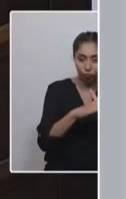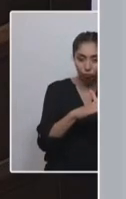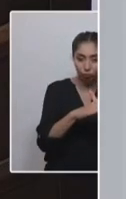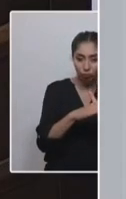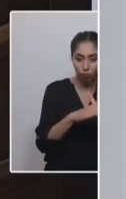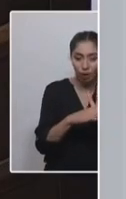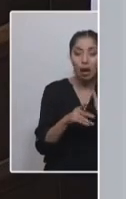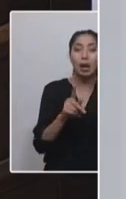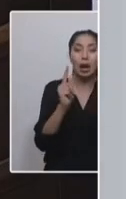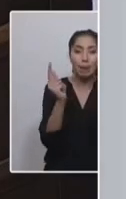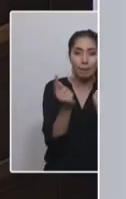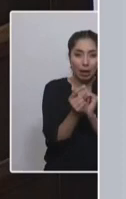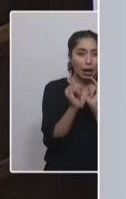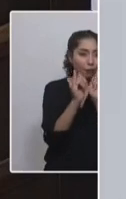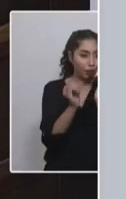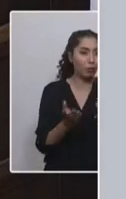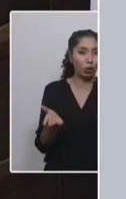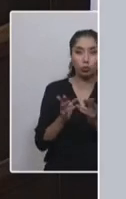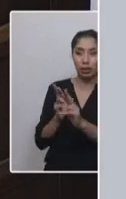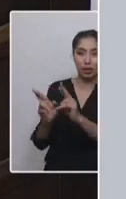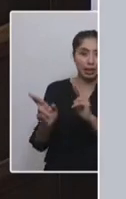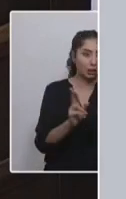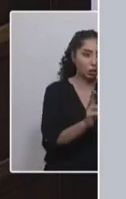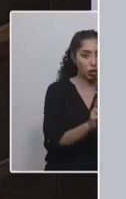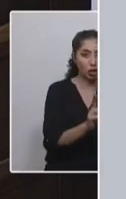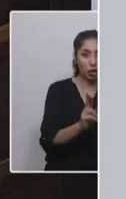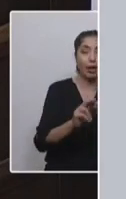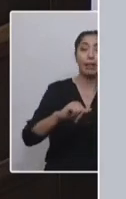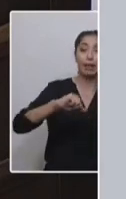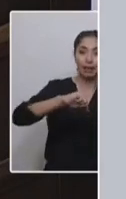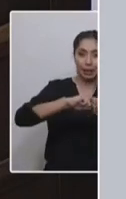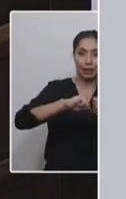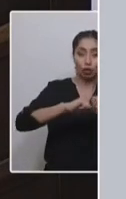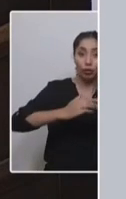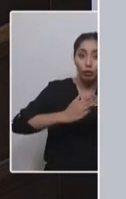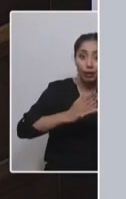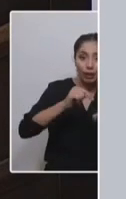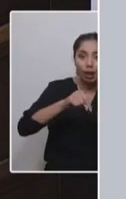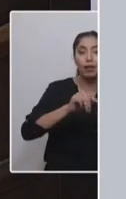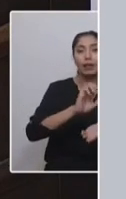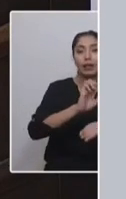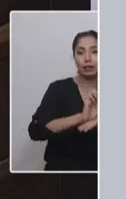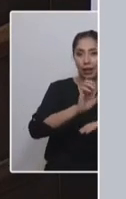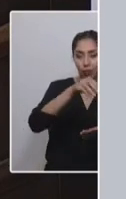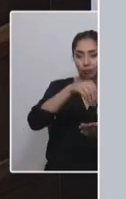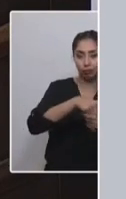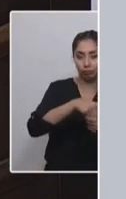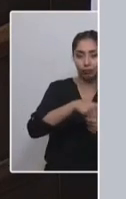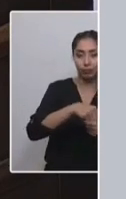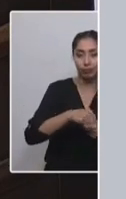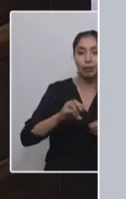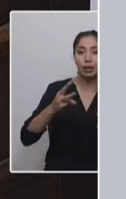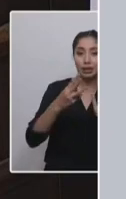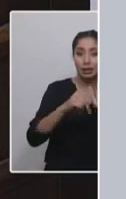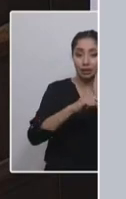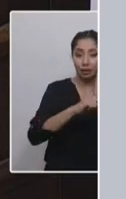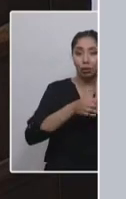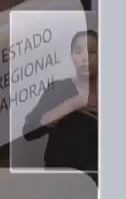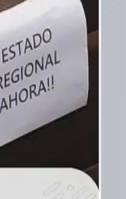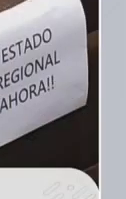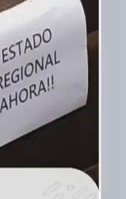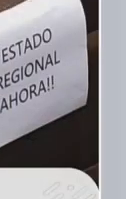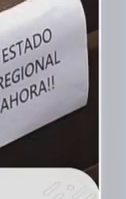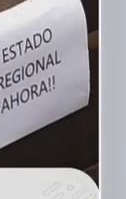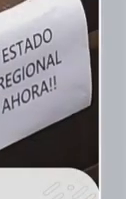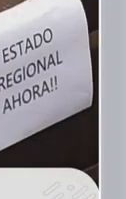arbitrario, sino que se están estableciendo diferenciaciones las cuales tienen un fundamento jurídico detrás. Ahora, ¿estas normas que se van a dotar hoy